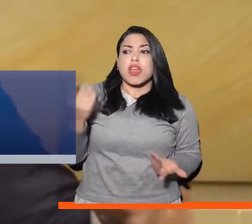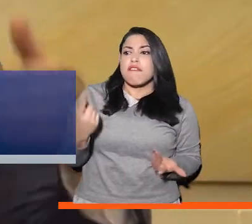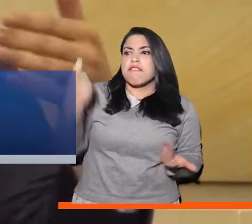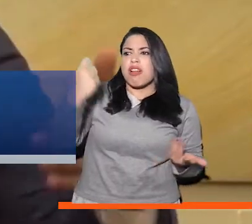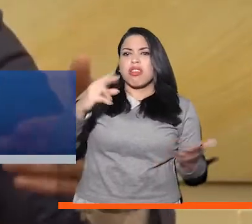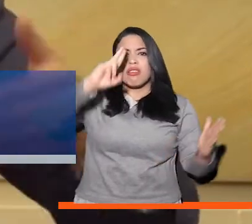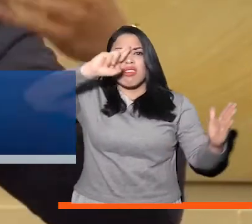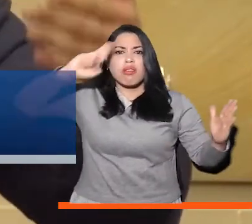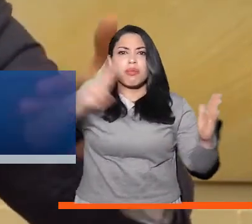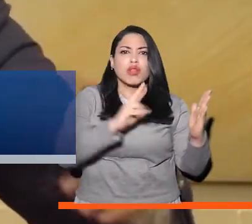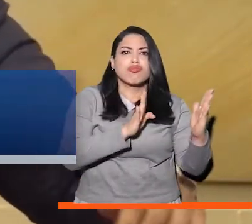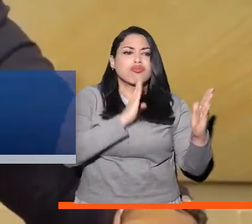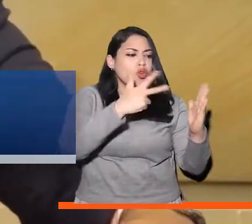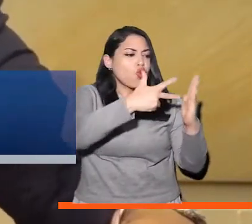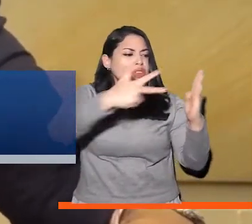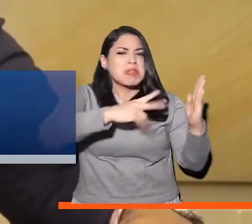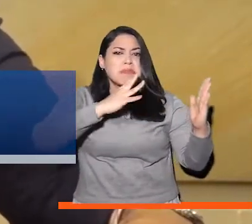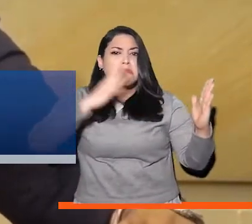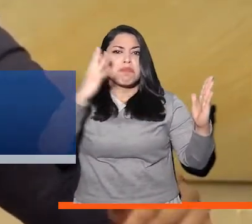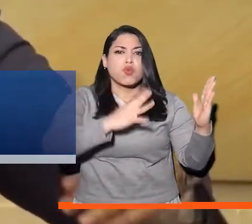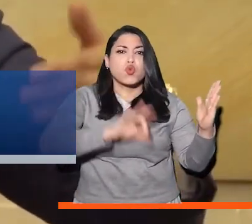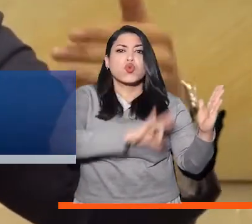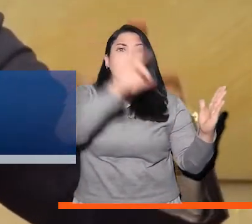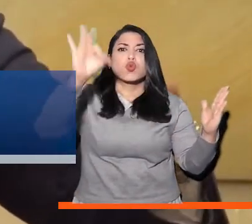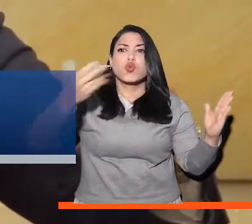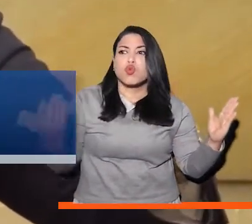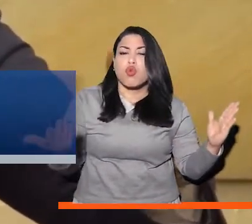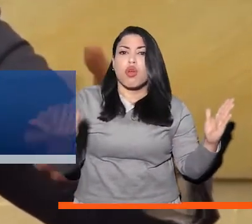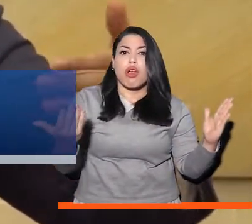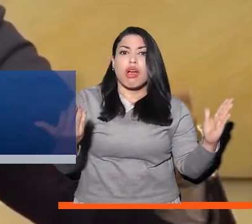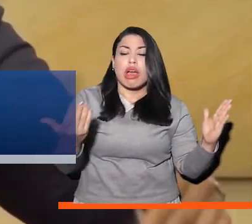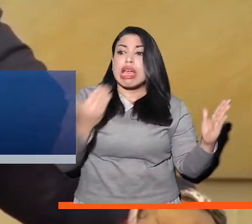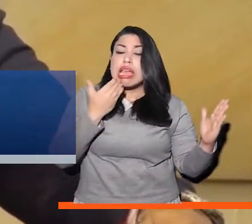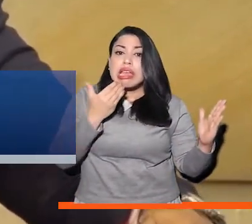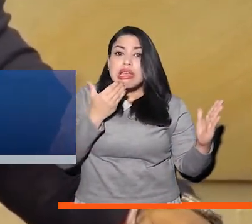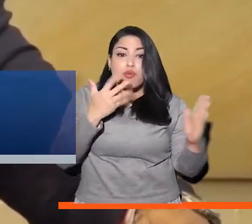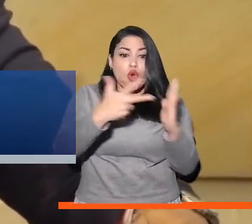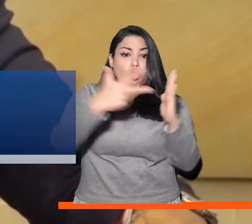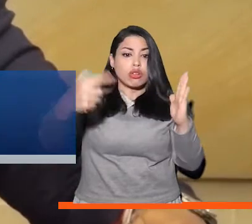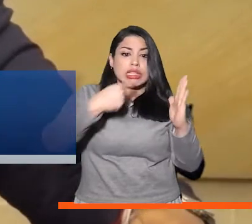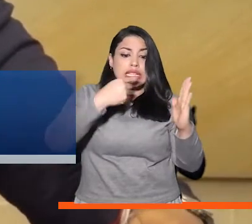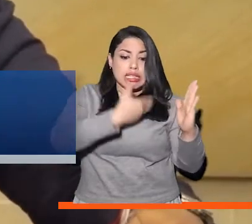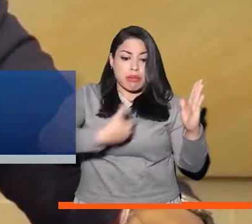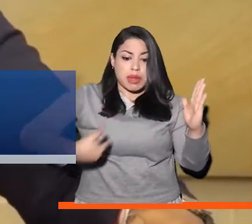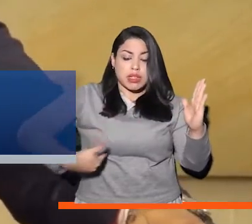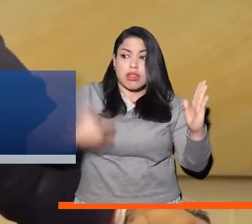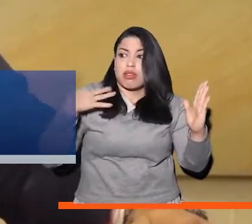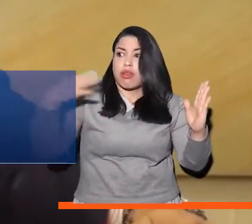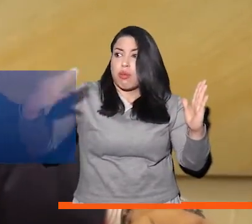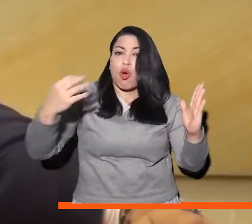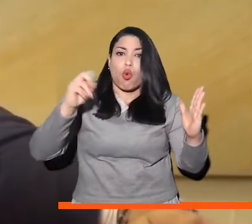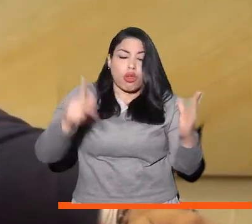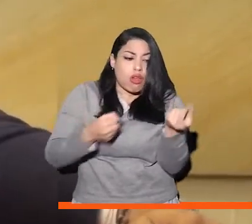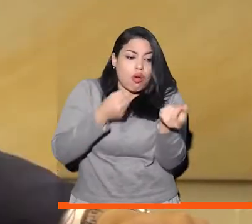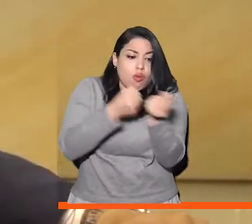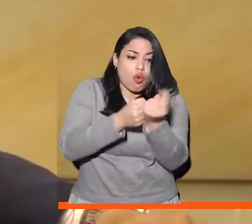y respeta la constitución Constitución para la que fue elegido para defender